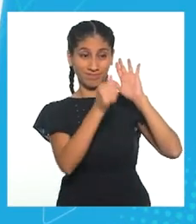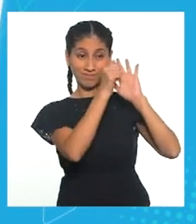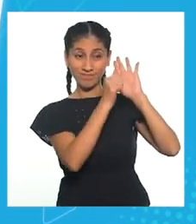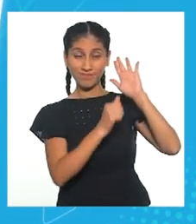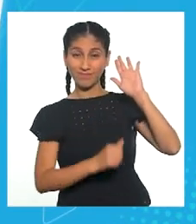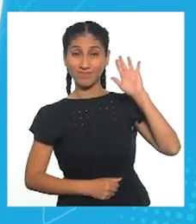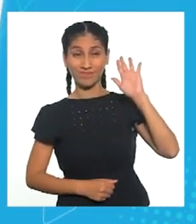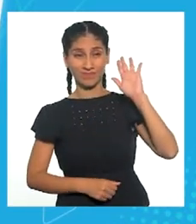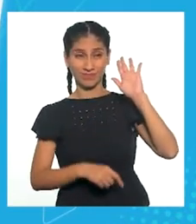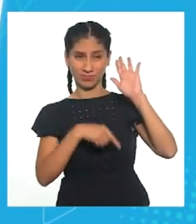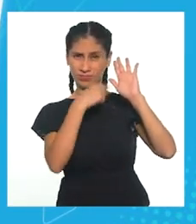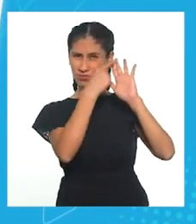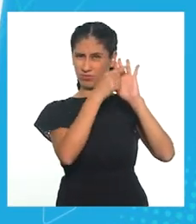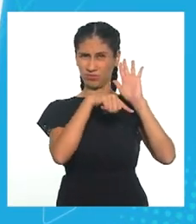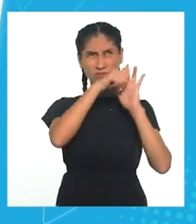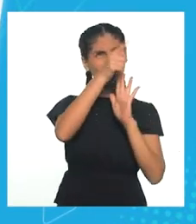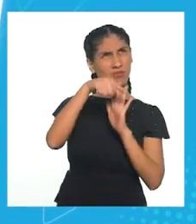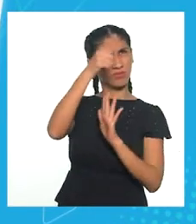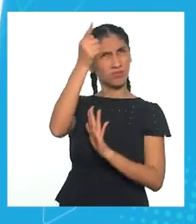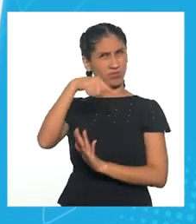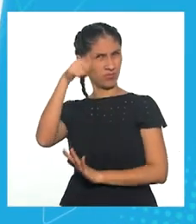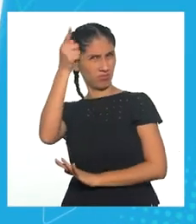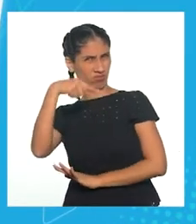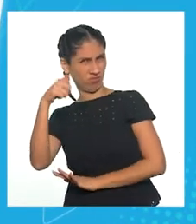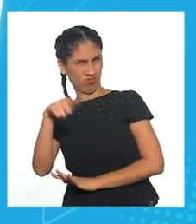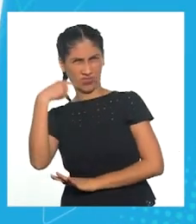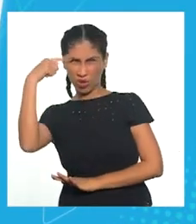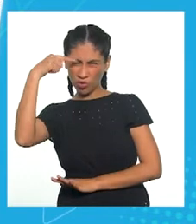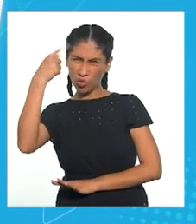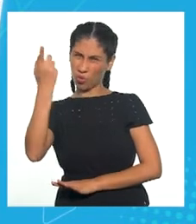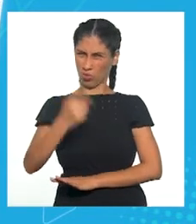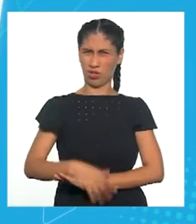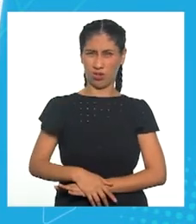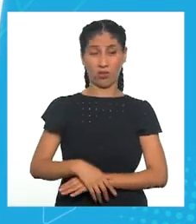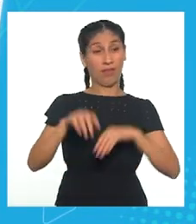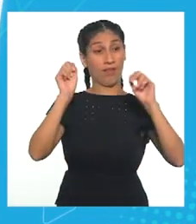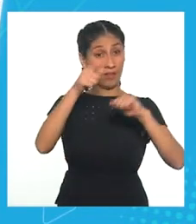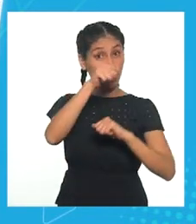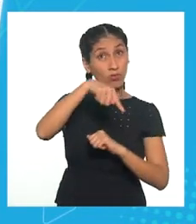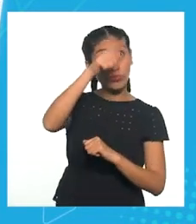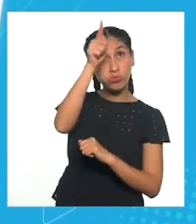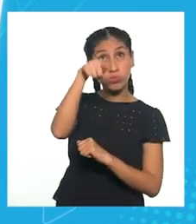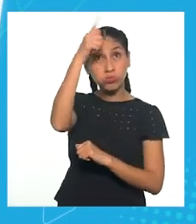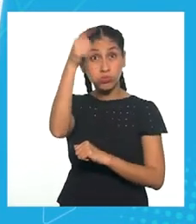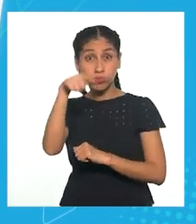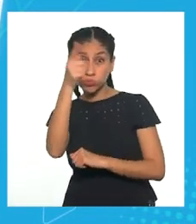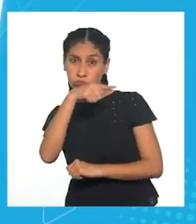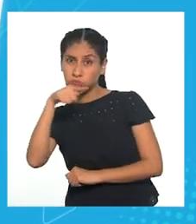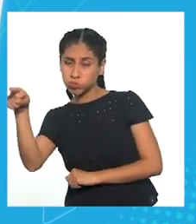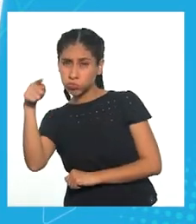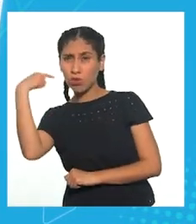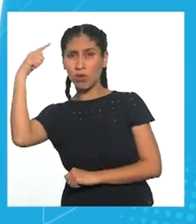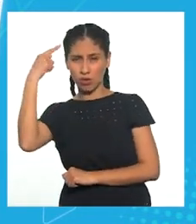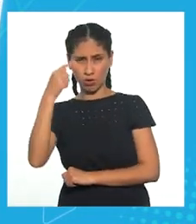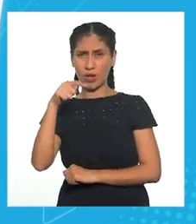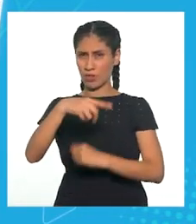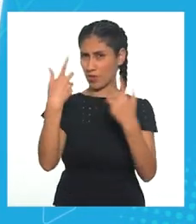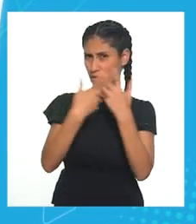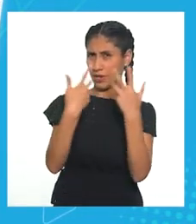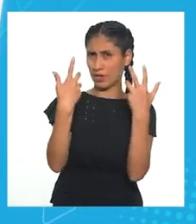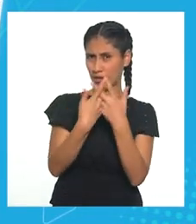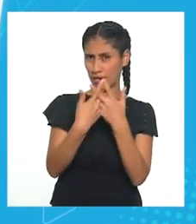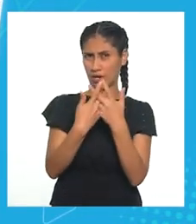¡Qué loca esa línea! Esta línea loca es la manera en la que Daniel Newman, de la empresa de diseño central,